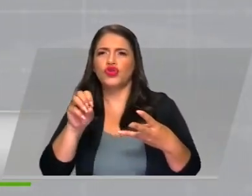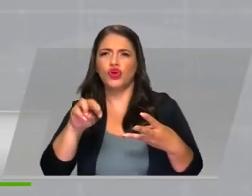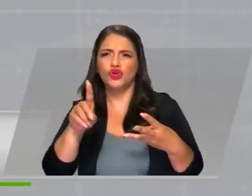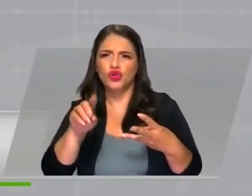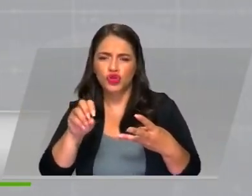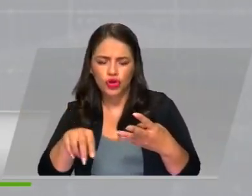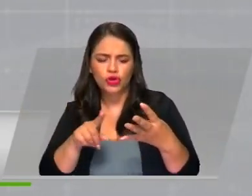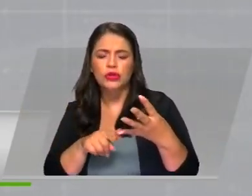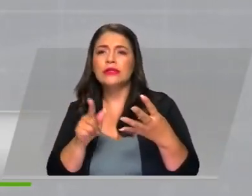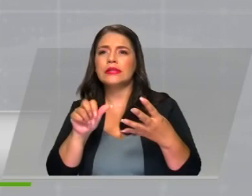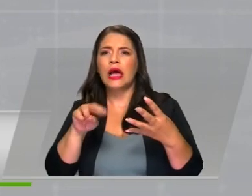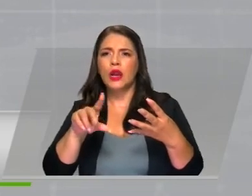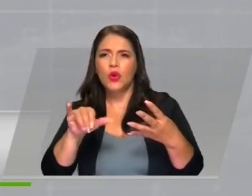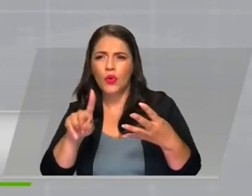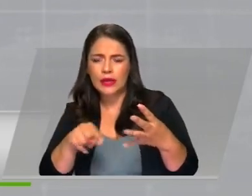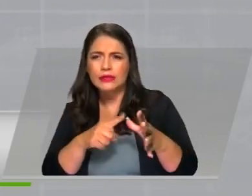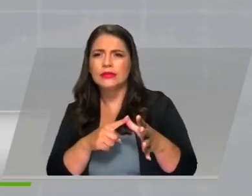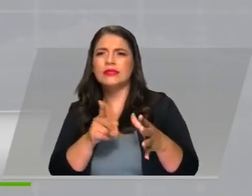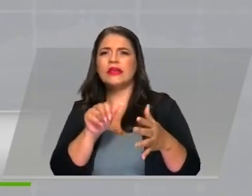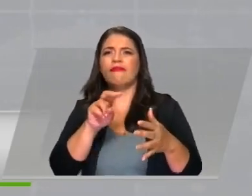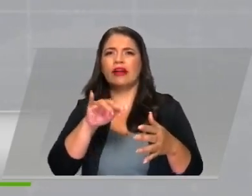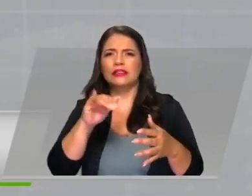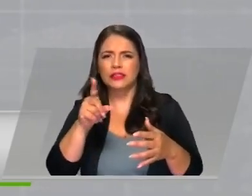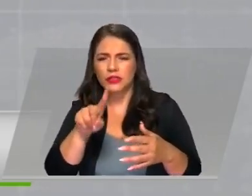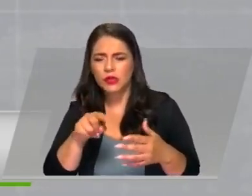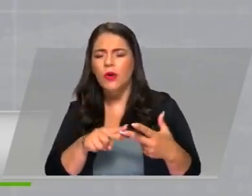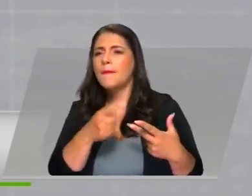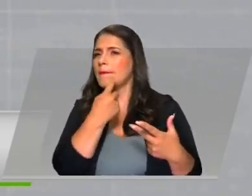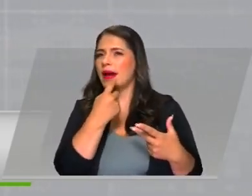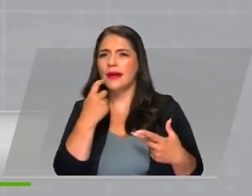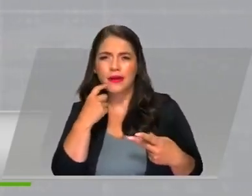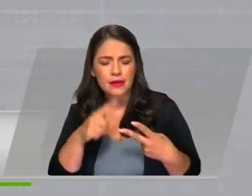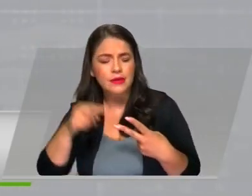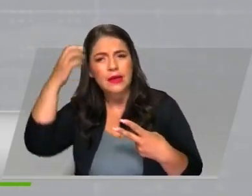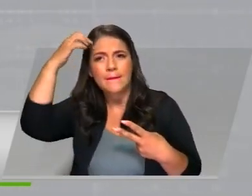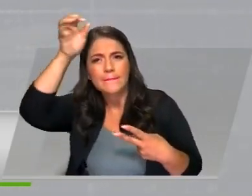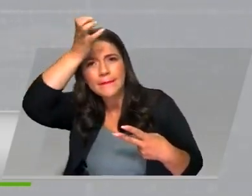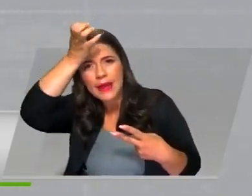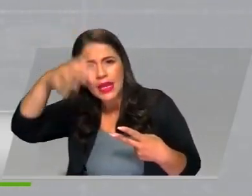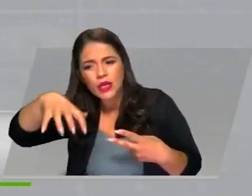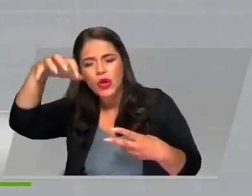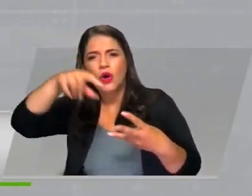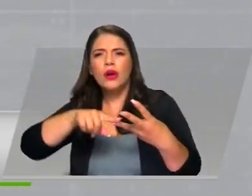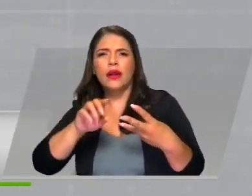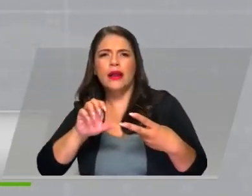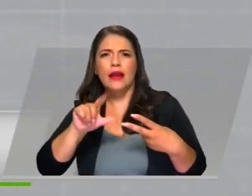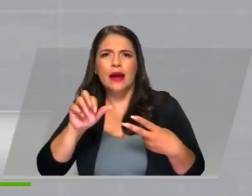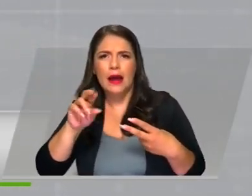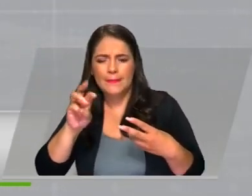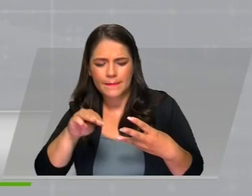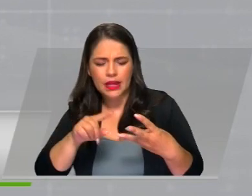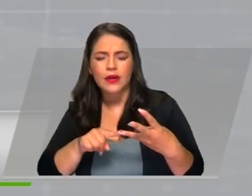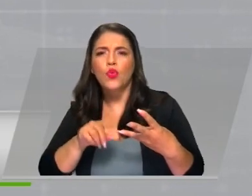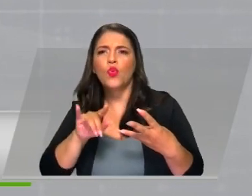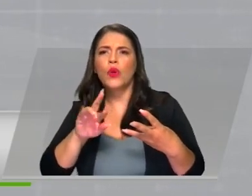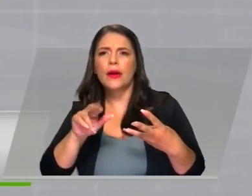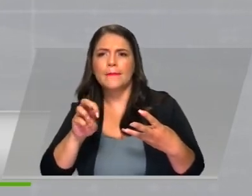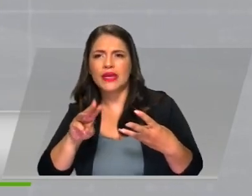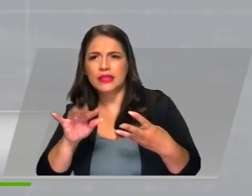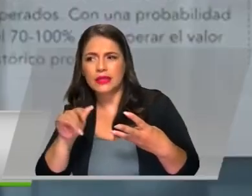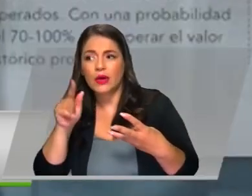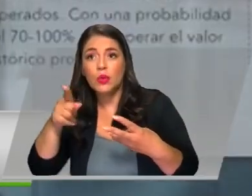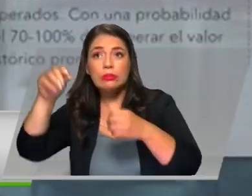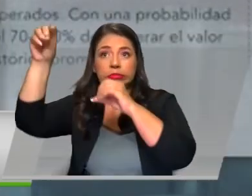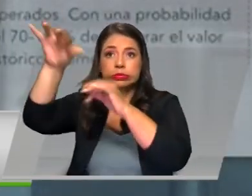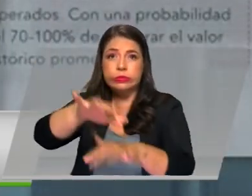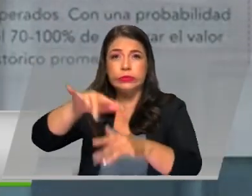San Francisco, Marinilla, El Peñol, El Carmen de Viboral, Concepción, Alejandría y Uramita, por riesgo de otros deslizamientos.